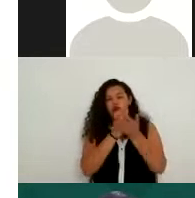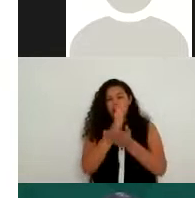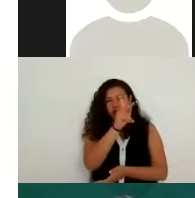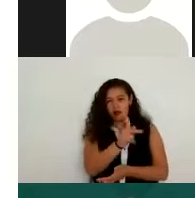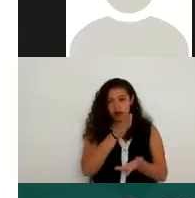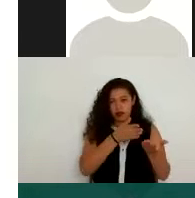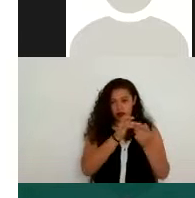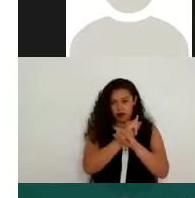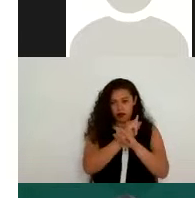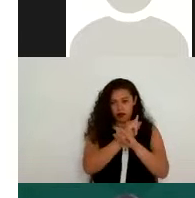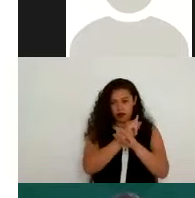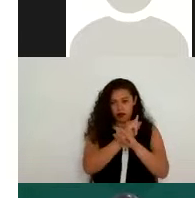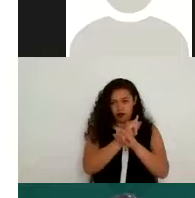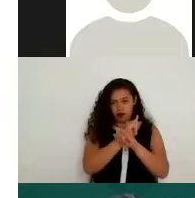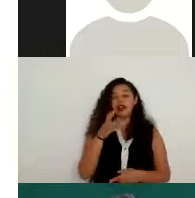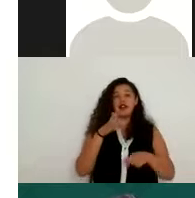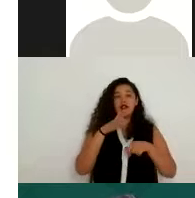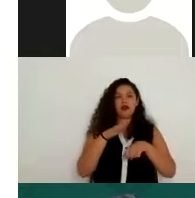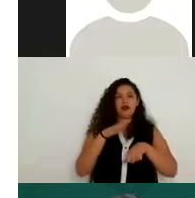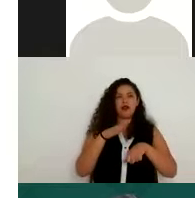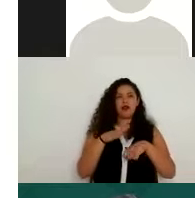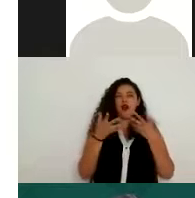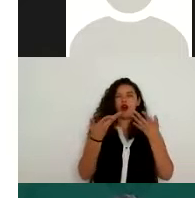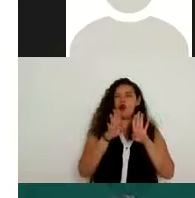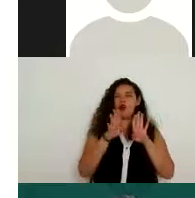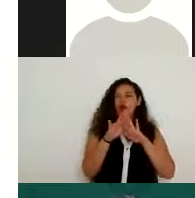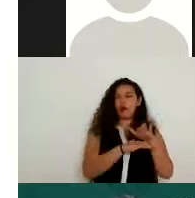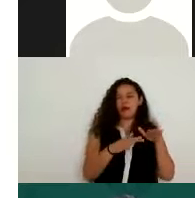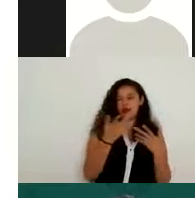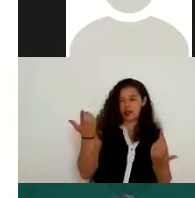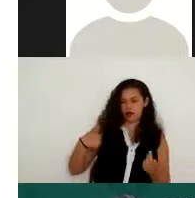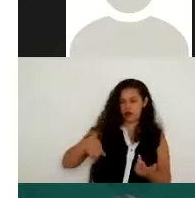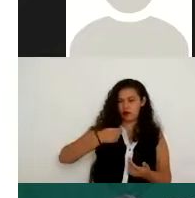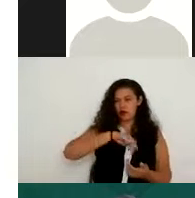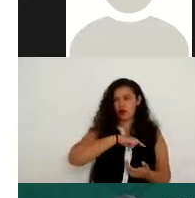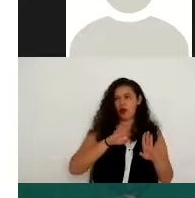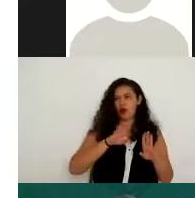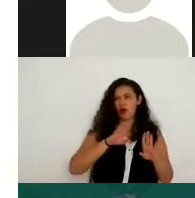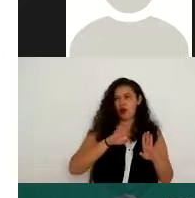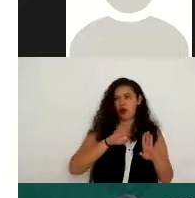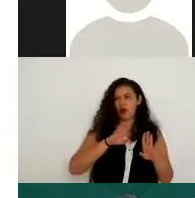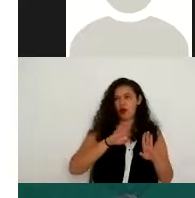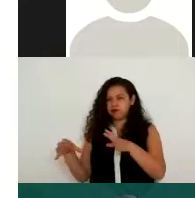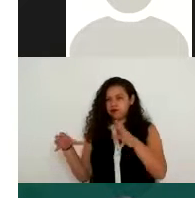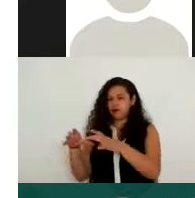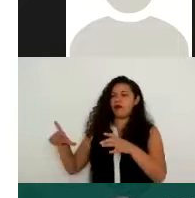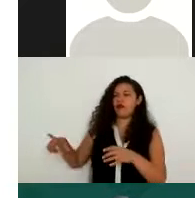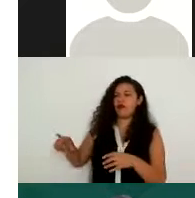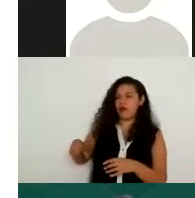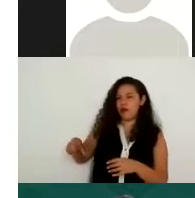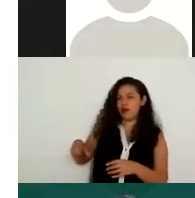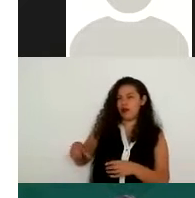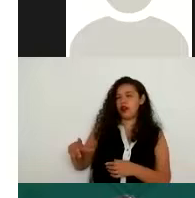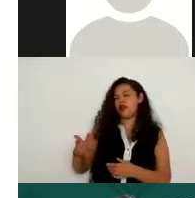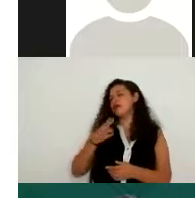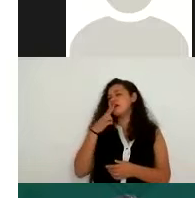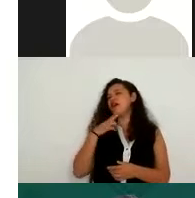justo es uno de los principios que, a nivel sector gobierno, pues, aplica en el sentido de que cuando ingresan